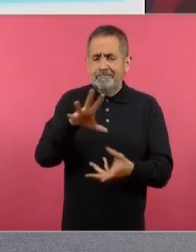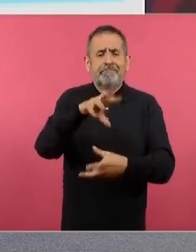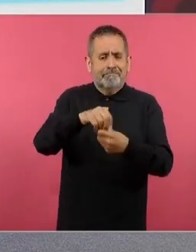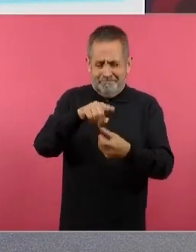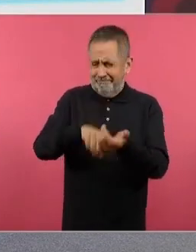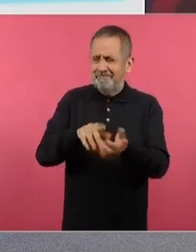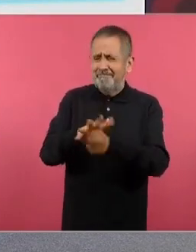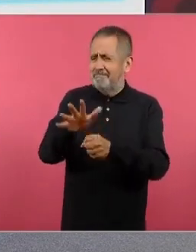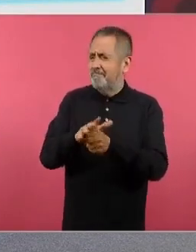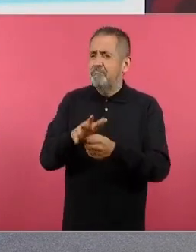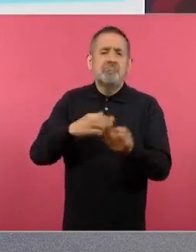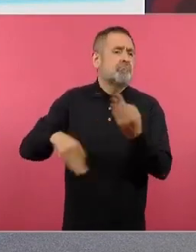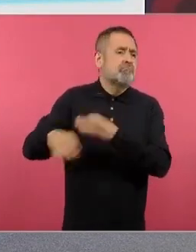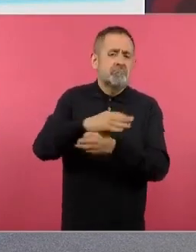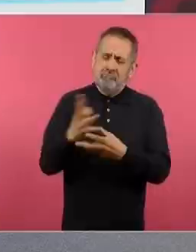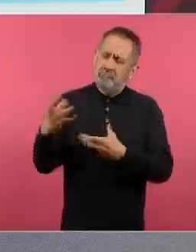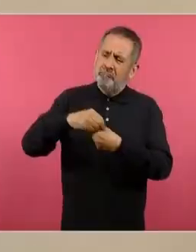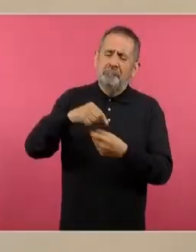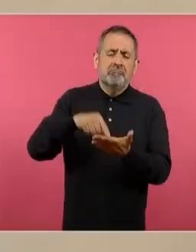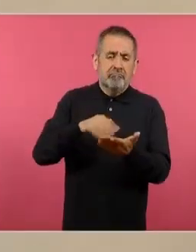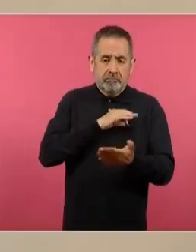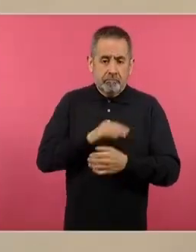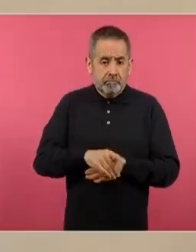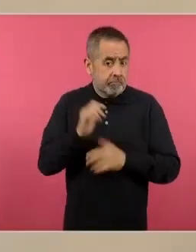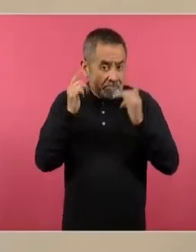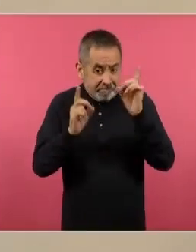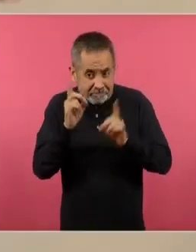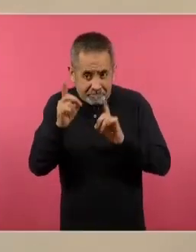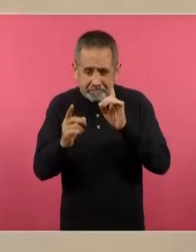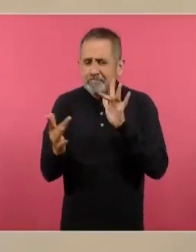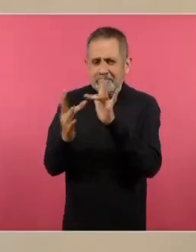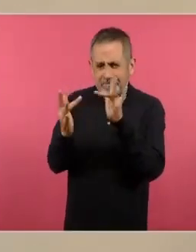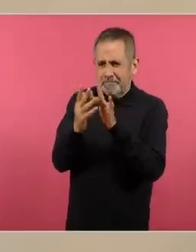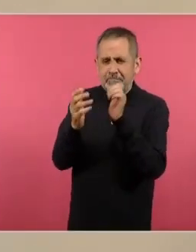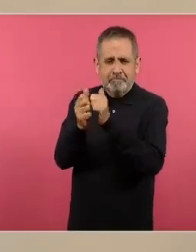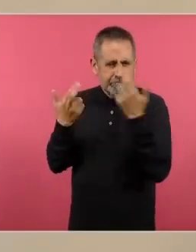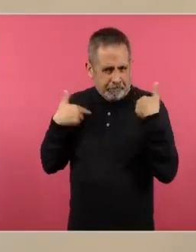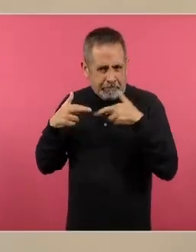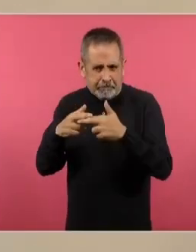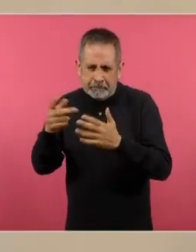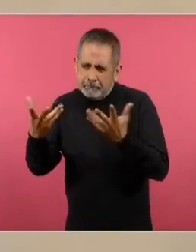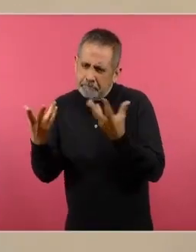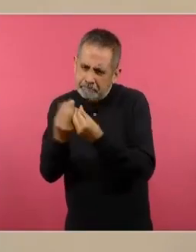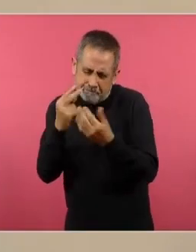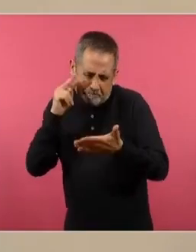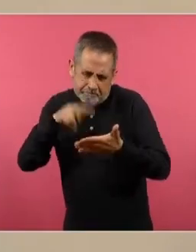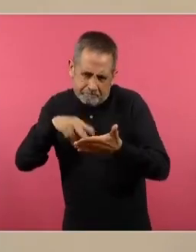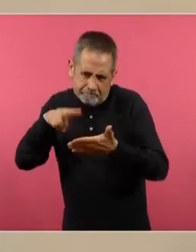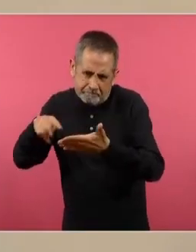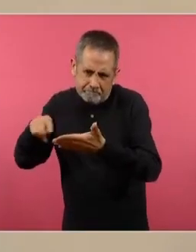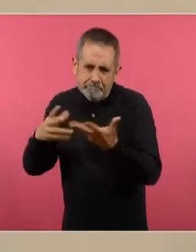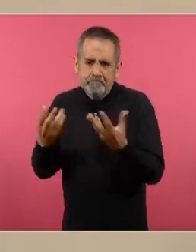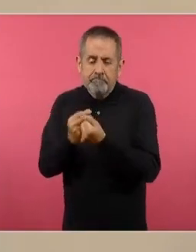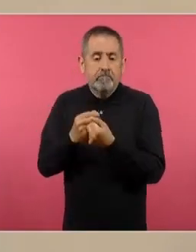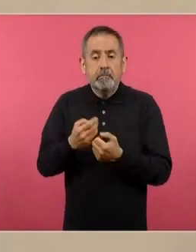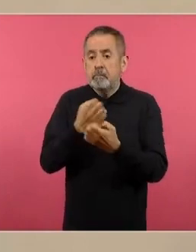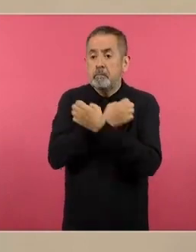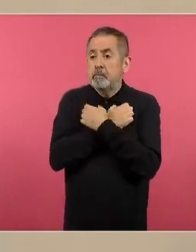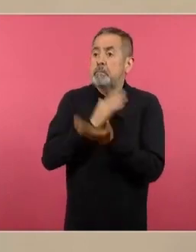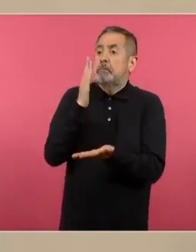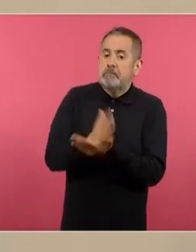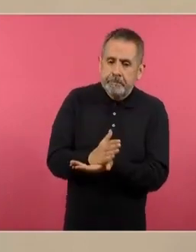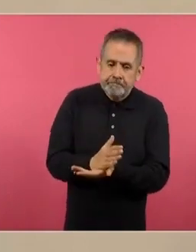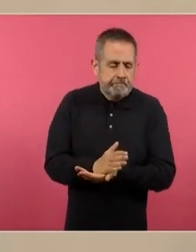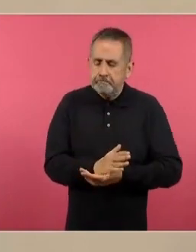o acérquense a su maestro especialista de confianza y analicen con ello los libros de texto. Nosotros no podemos parar la educación, tenemos que